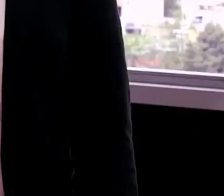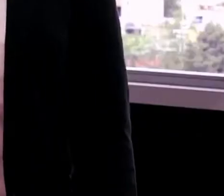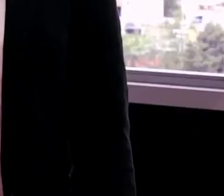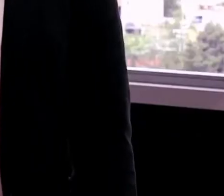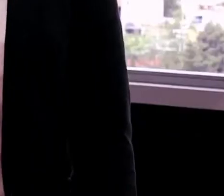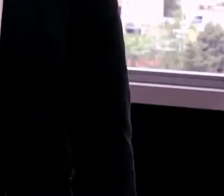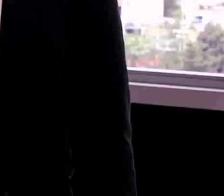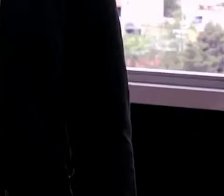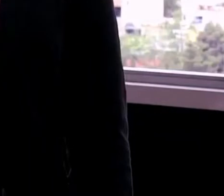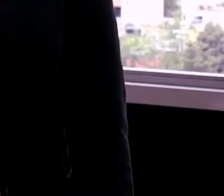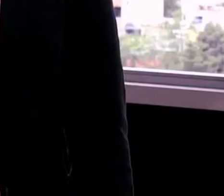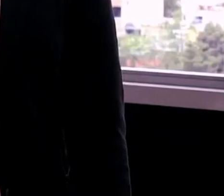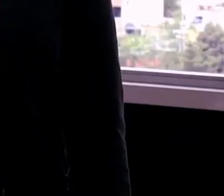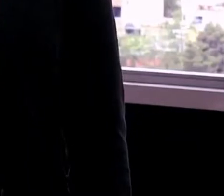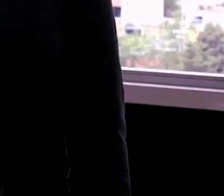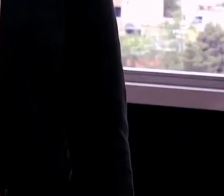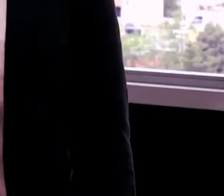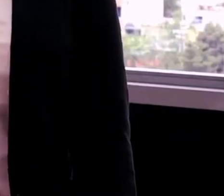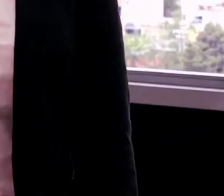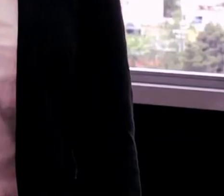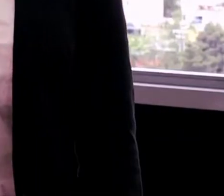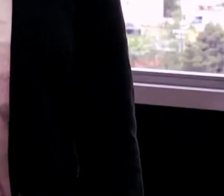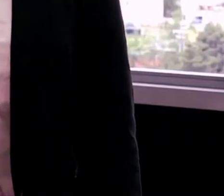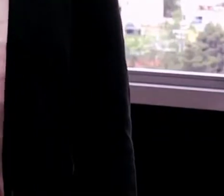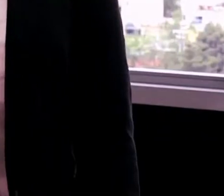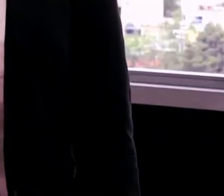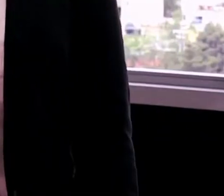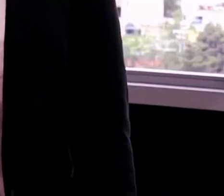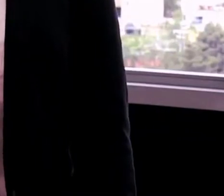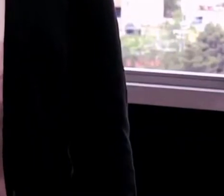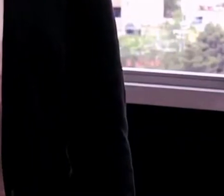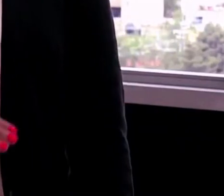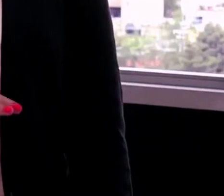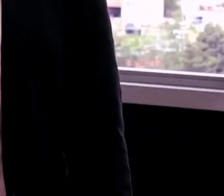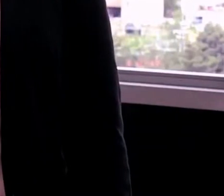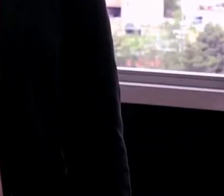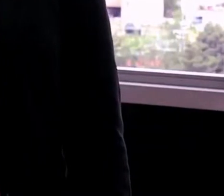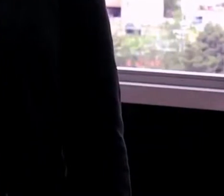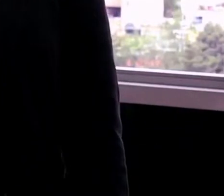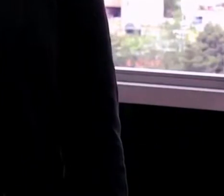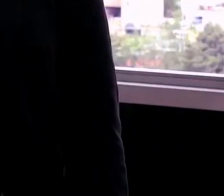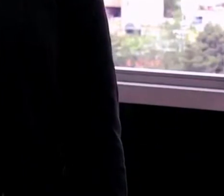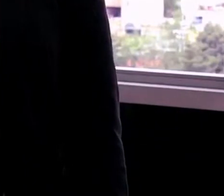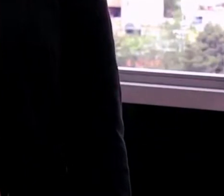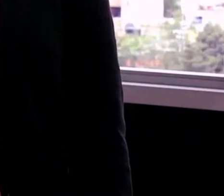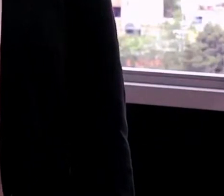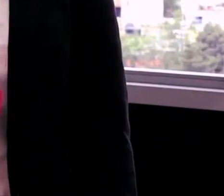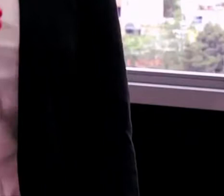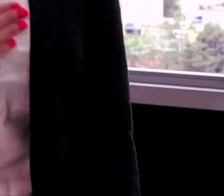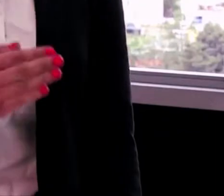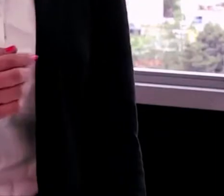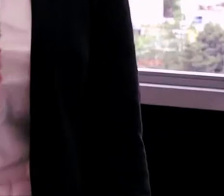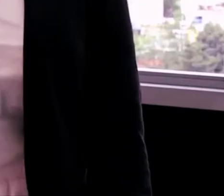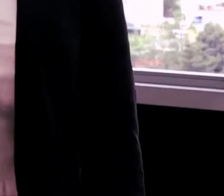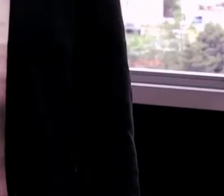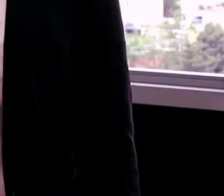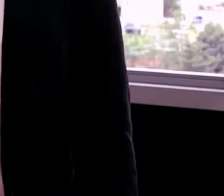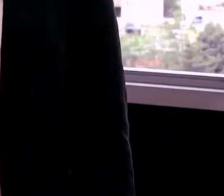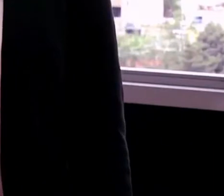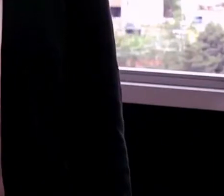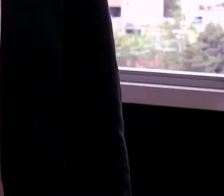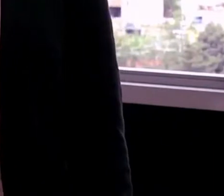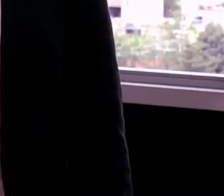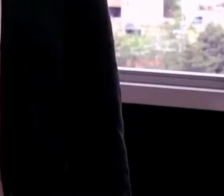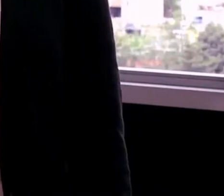La Contraloría General de la República descubrió que las autoridades ambientales no hacen el control y seguimiento adecuado a la minería.